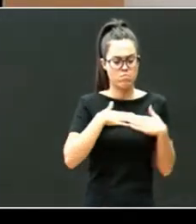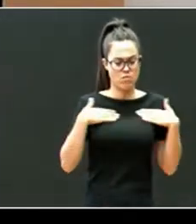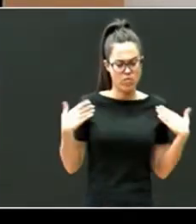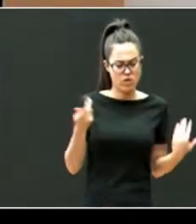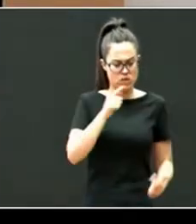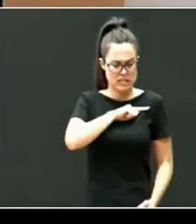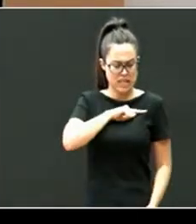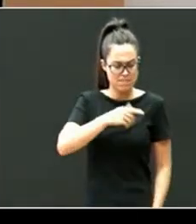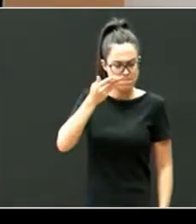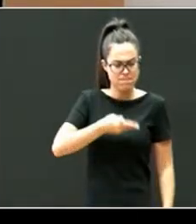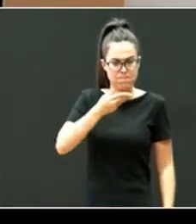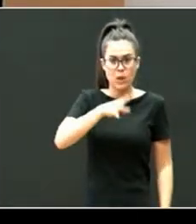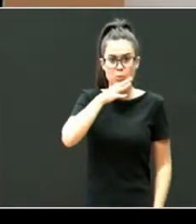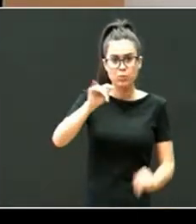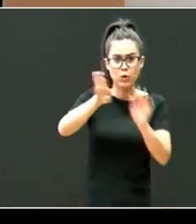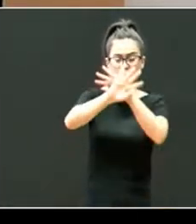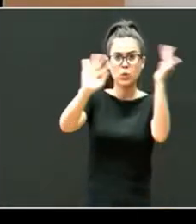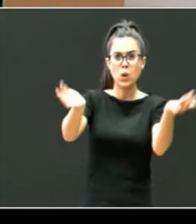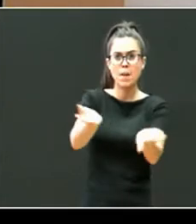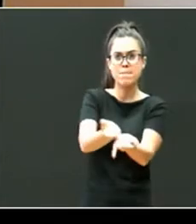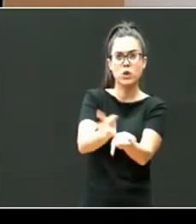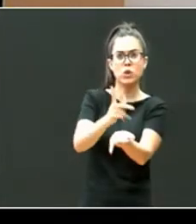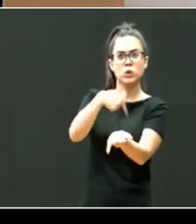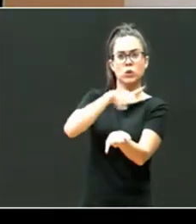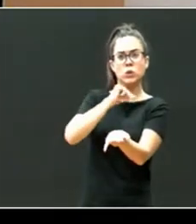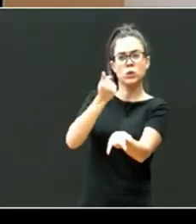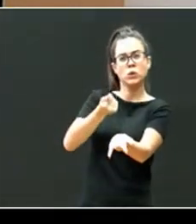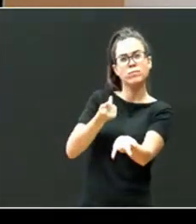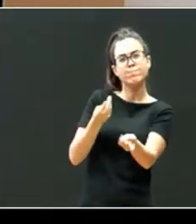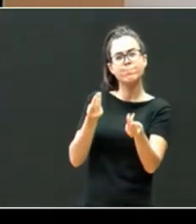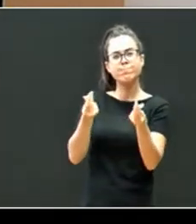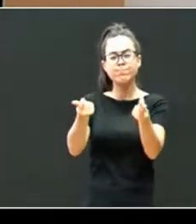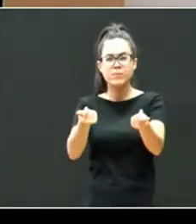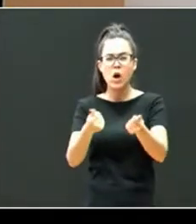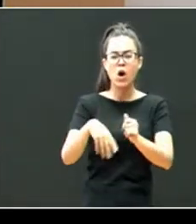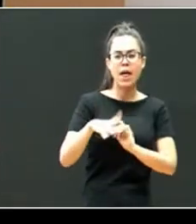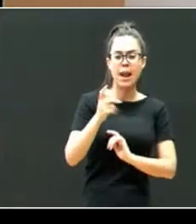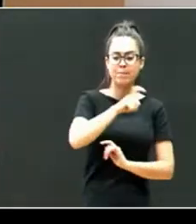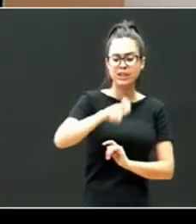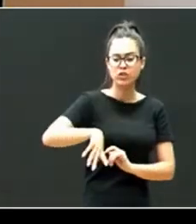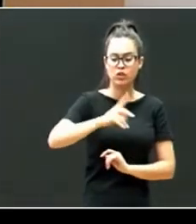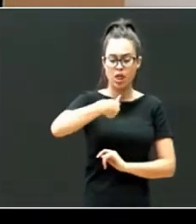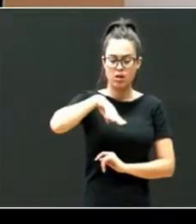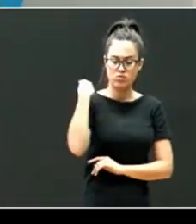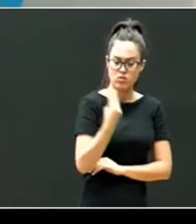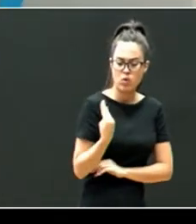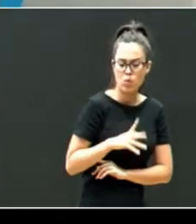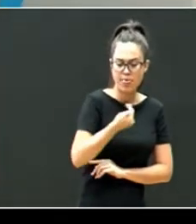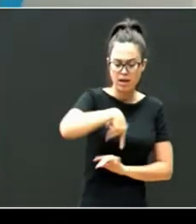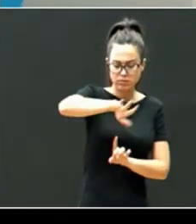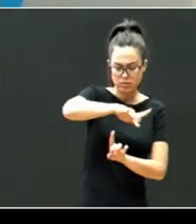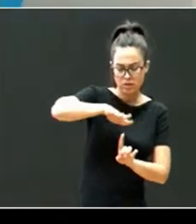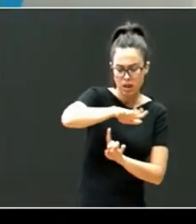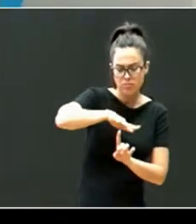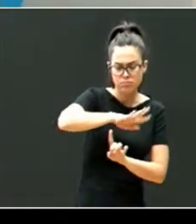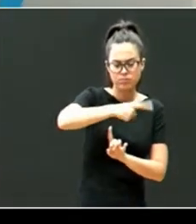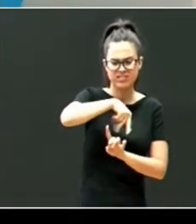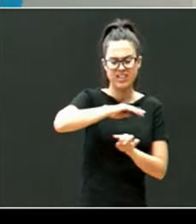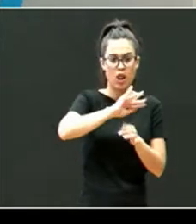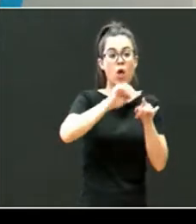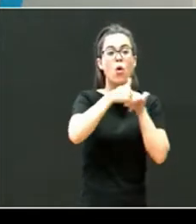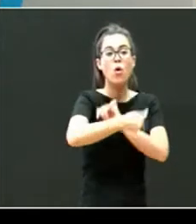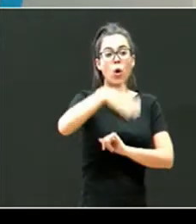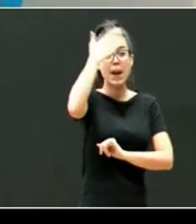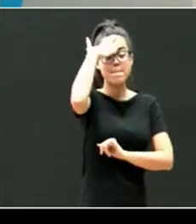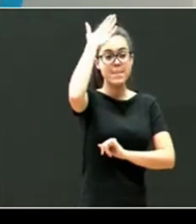lo que percibimos del mundo externo a través principalmente de las figuras que nos cuidan y del ambiente que nos rodea se almacena en un tipo de memoria que se llama